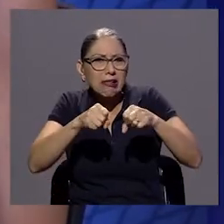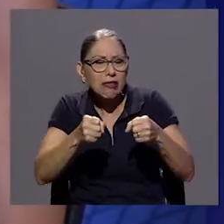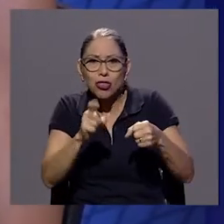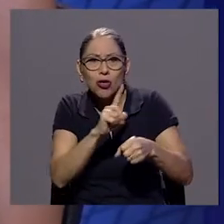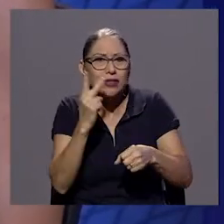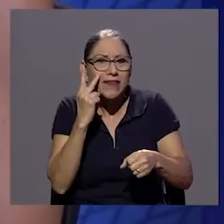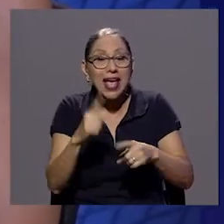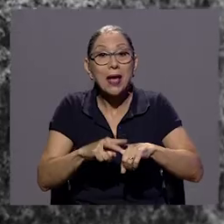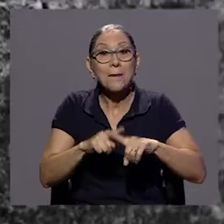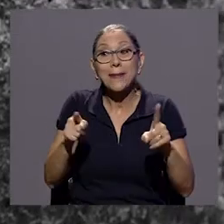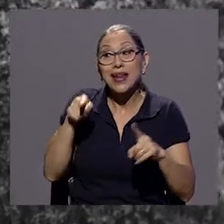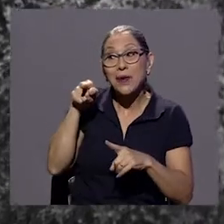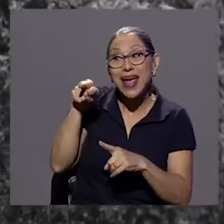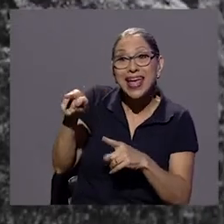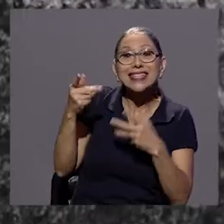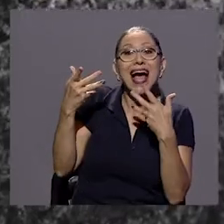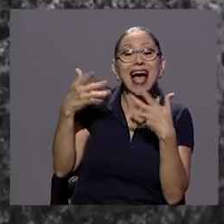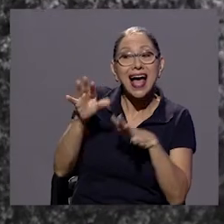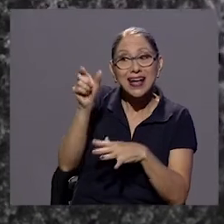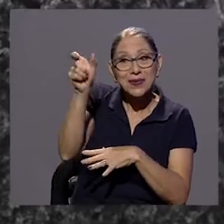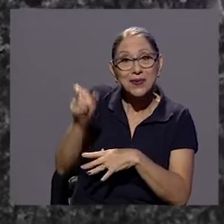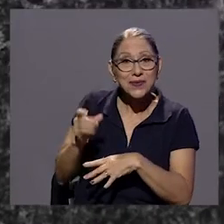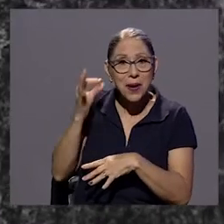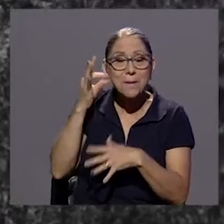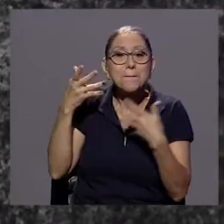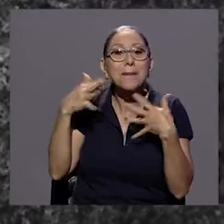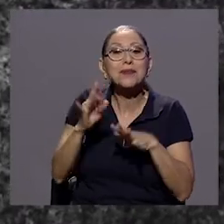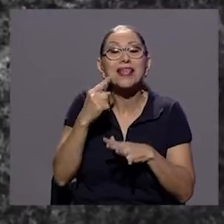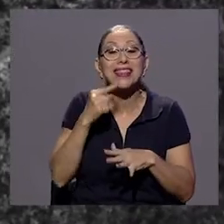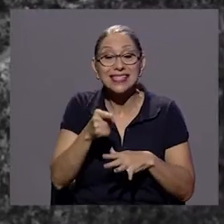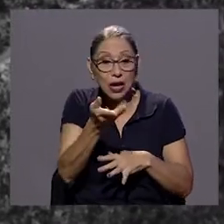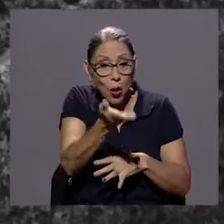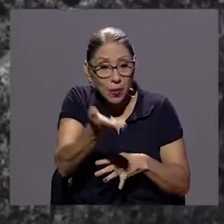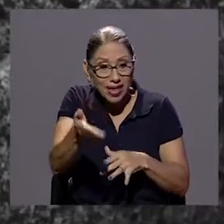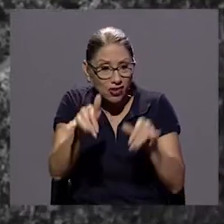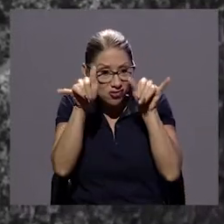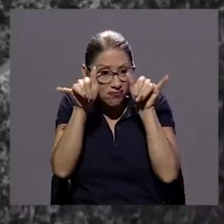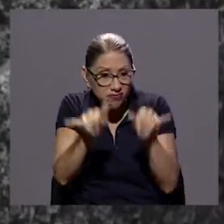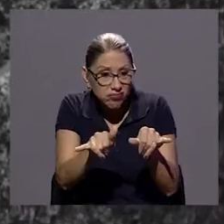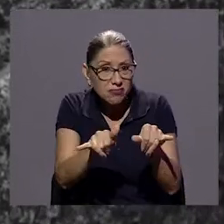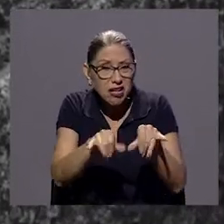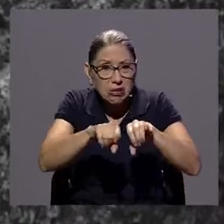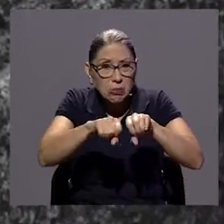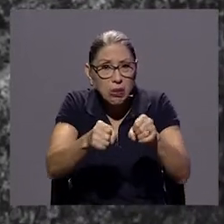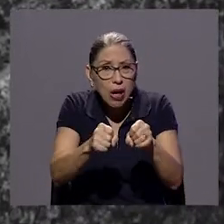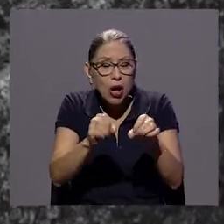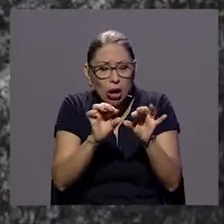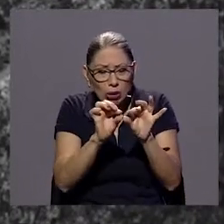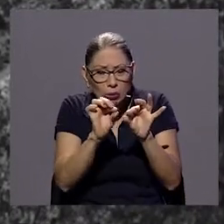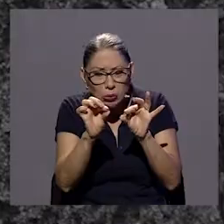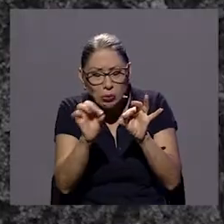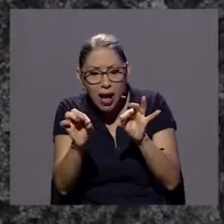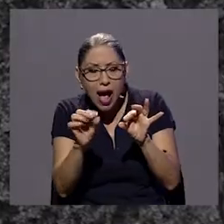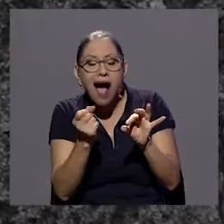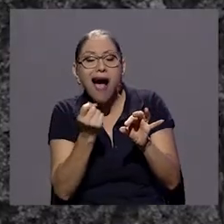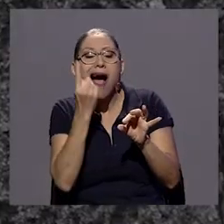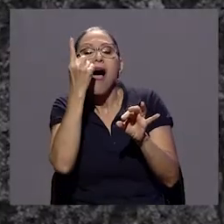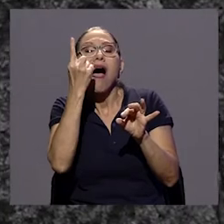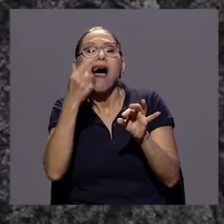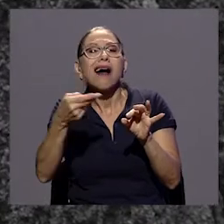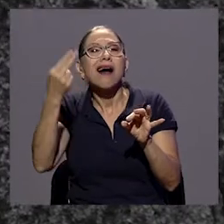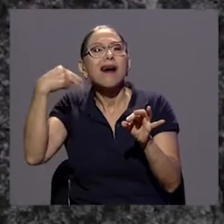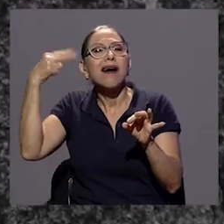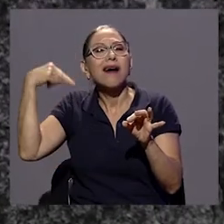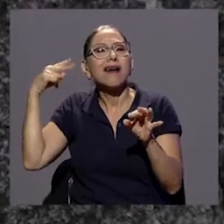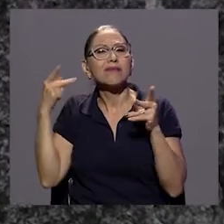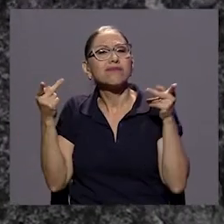como más bien esas fisuras sobre los objetos son los que le permiten a ella entender la historia ¿verdad? y el camino que han tenido esos